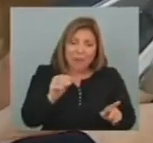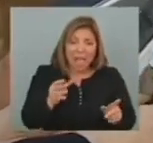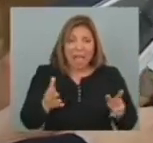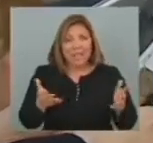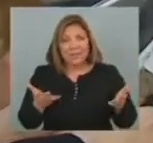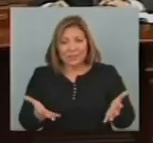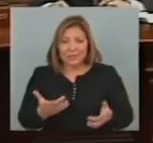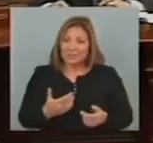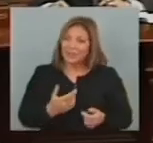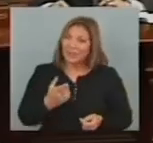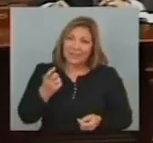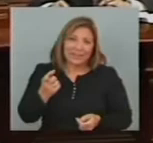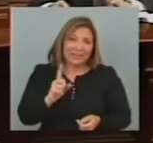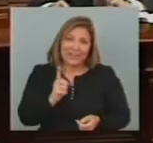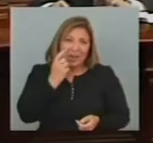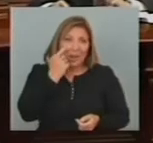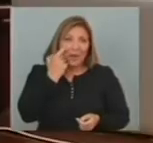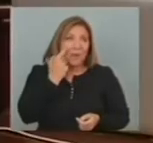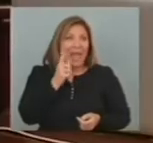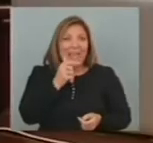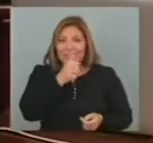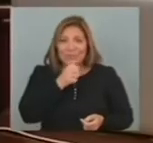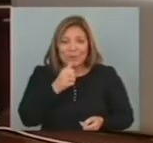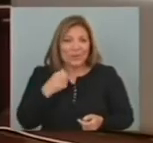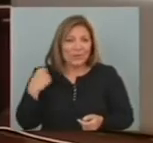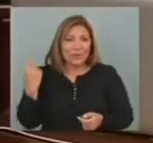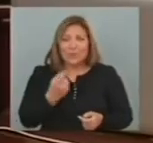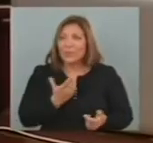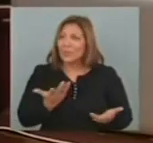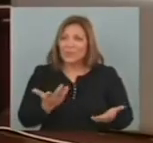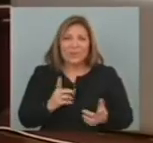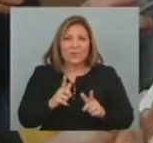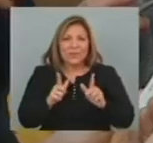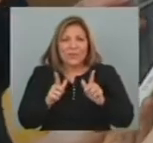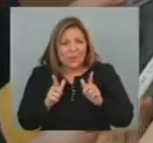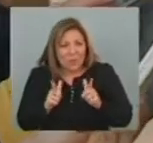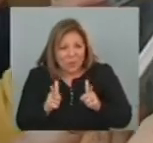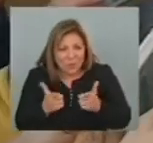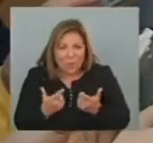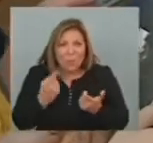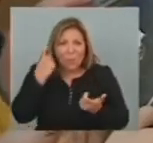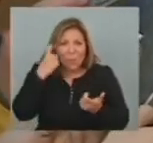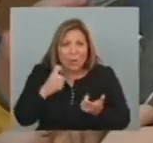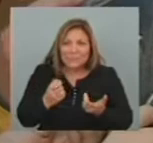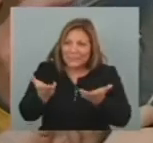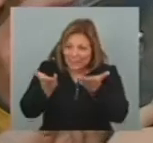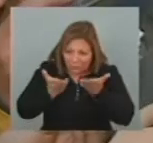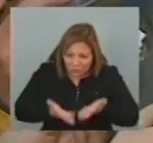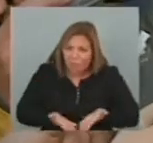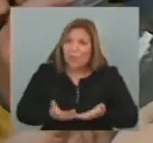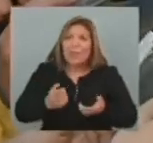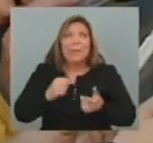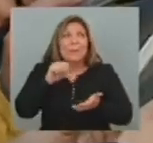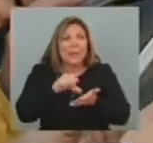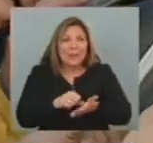No convence Yo creo que La oposición No ha manejado Un proyecto De país global Ha